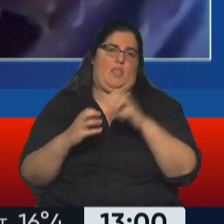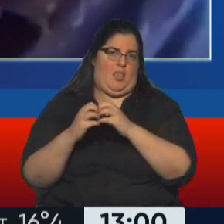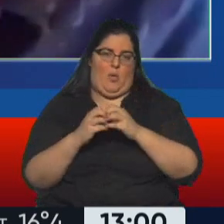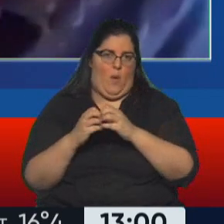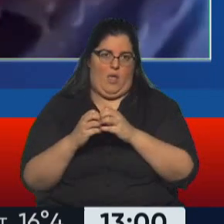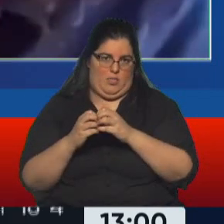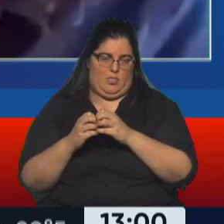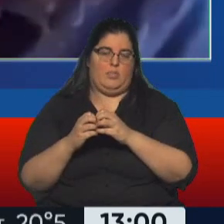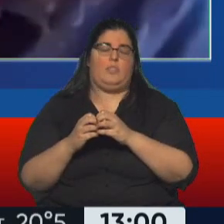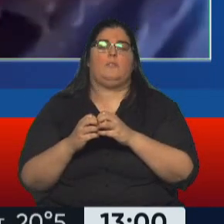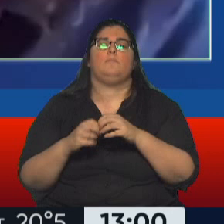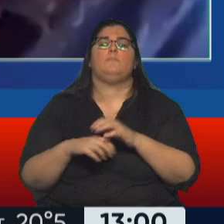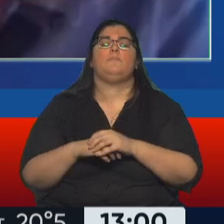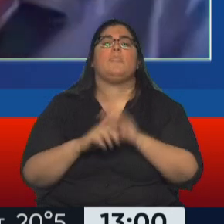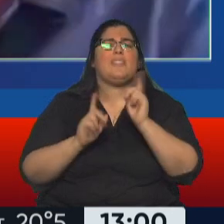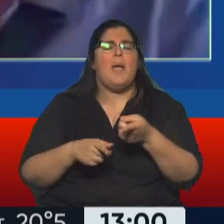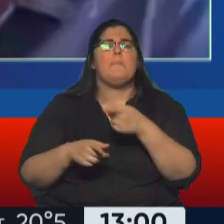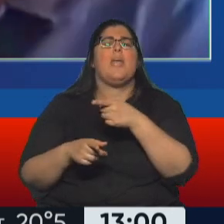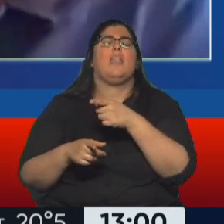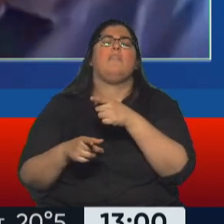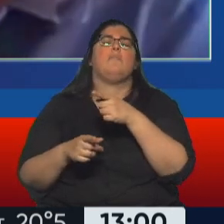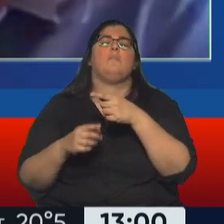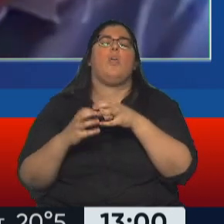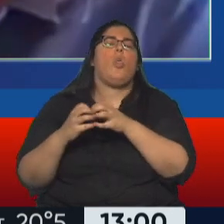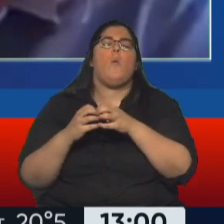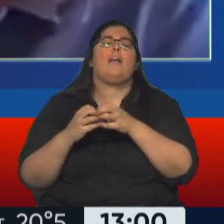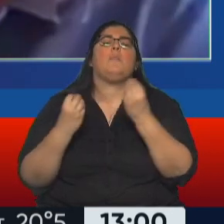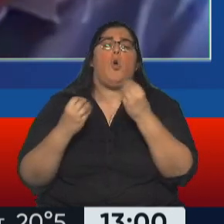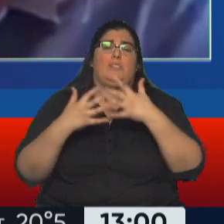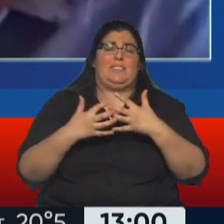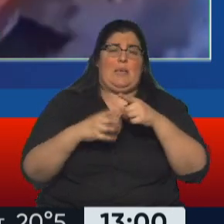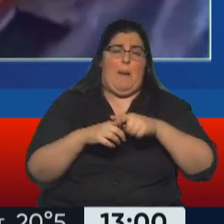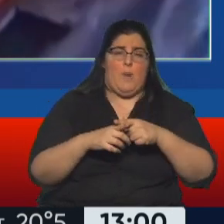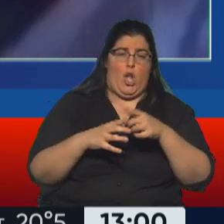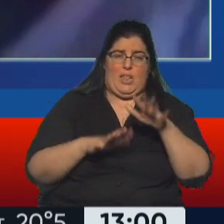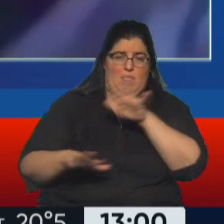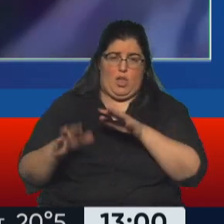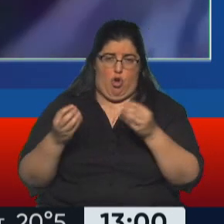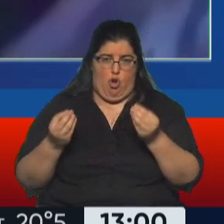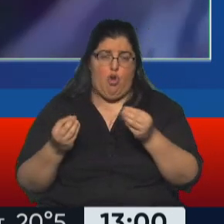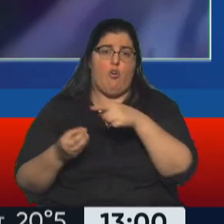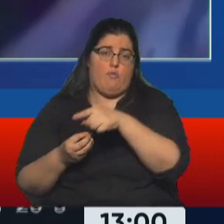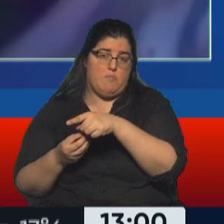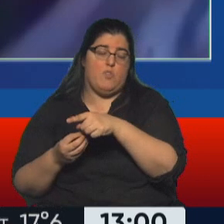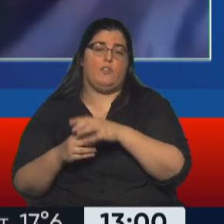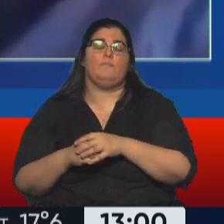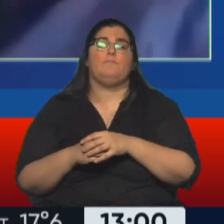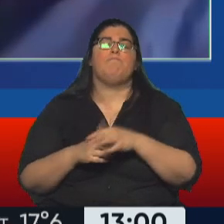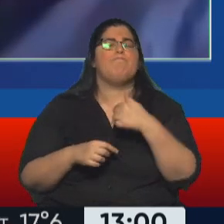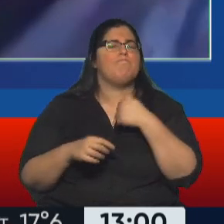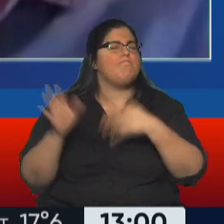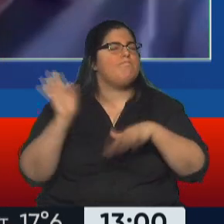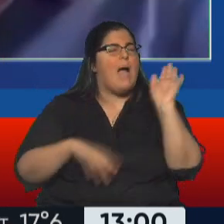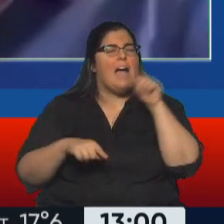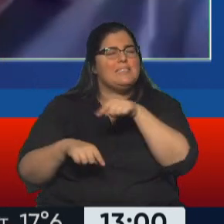junto con la discusión del sistema político. Lo que a mí me preocupa de este